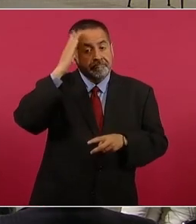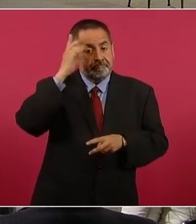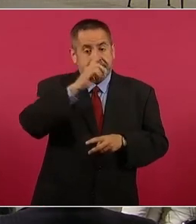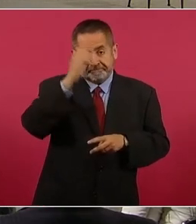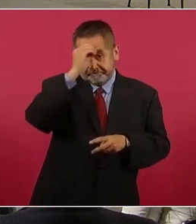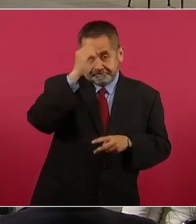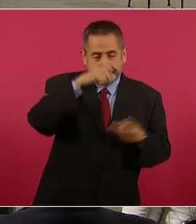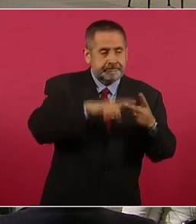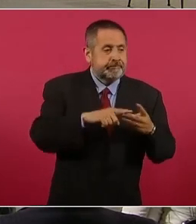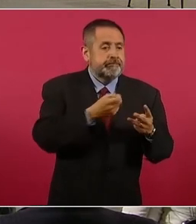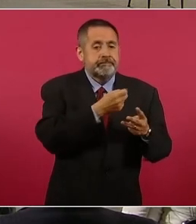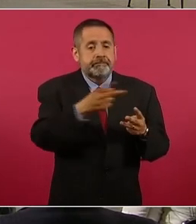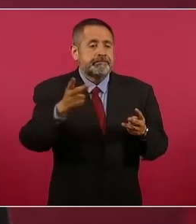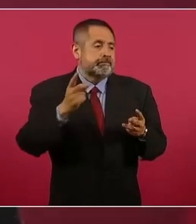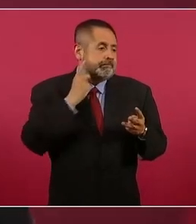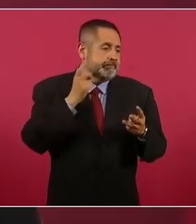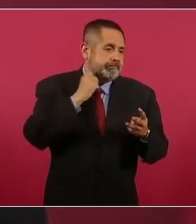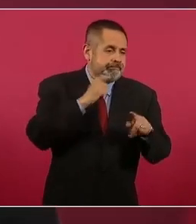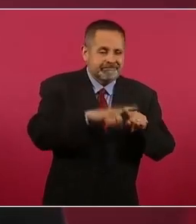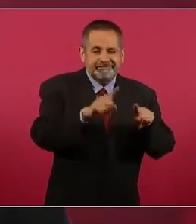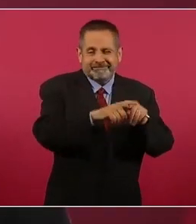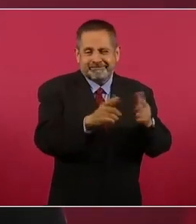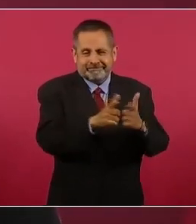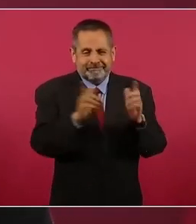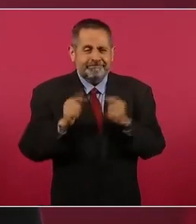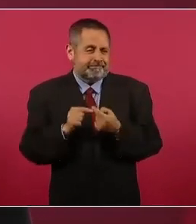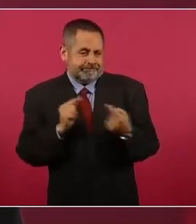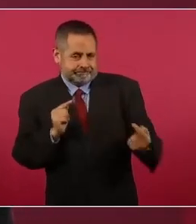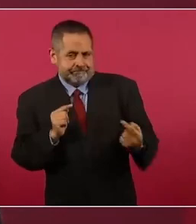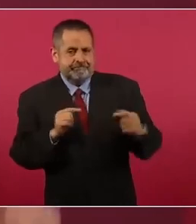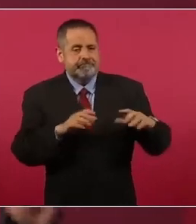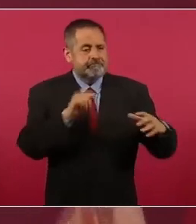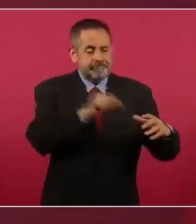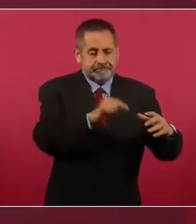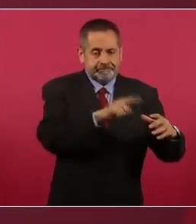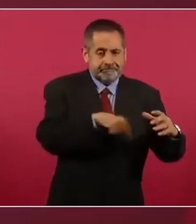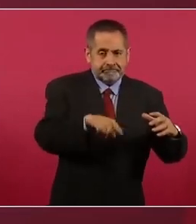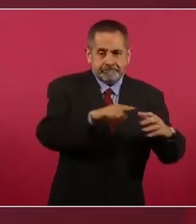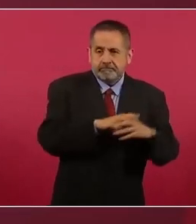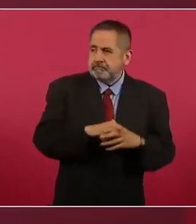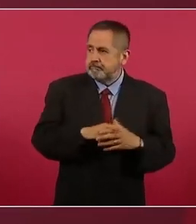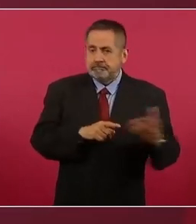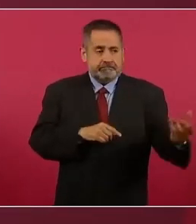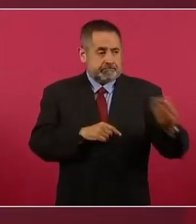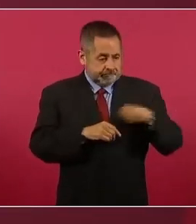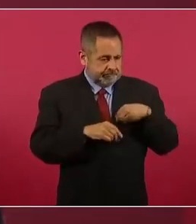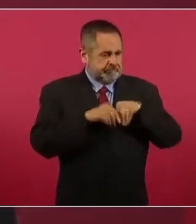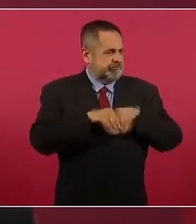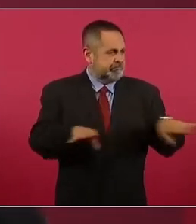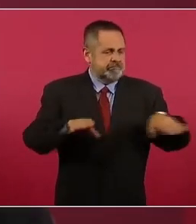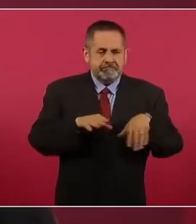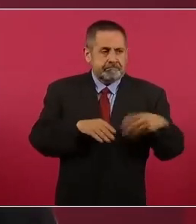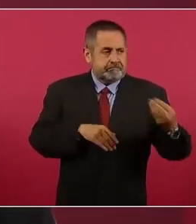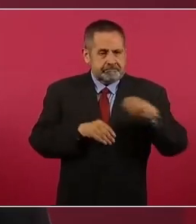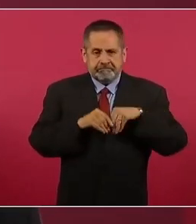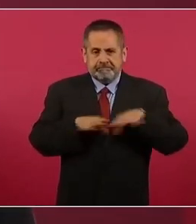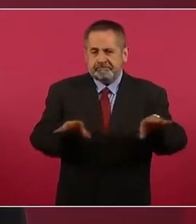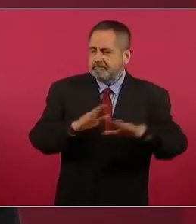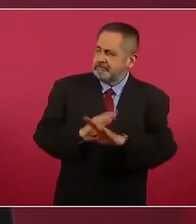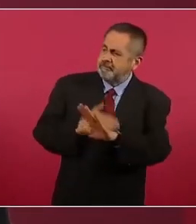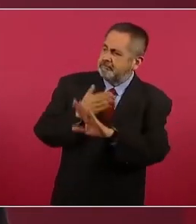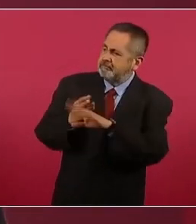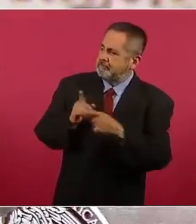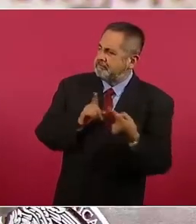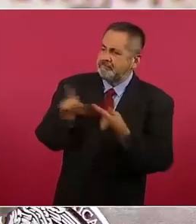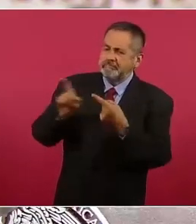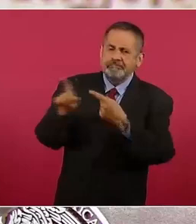legisladores y otros personajes de la oposición que sirvieron como caja de resonancia con acusaciones directas